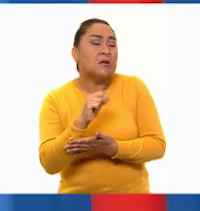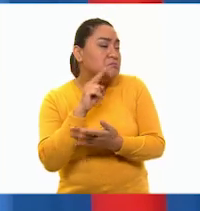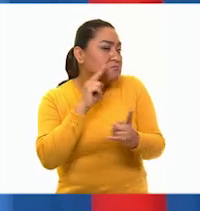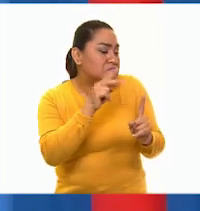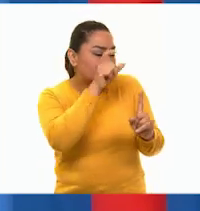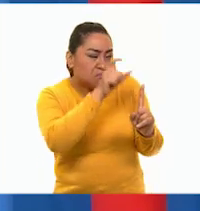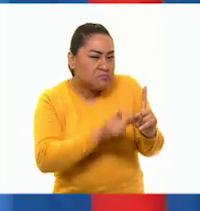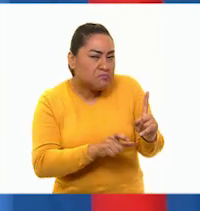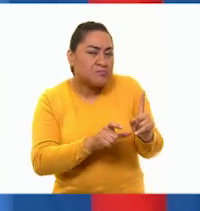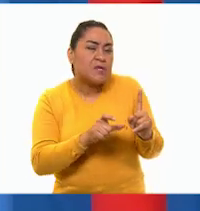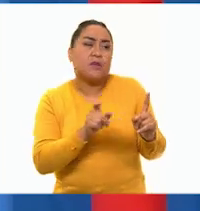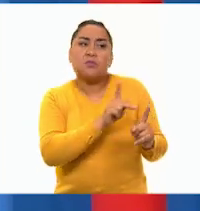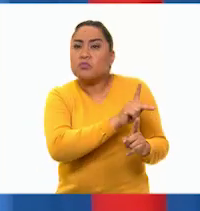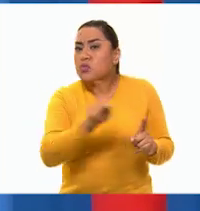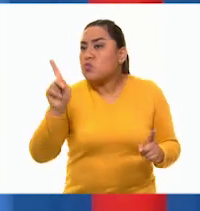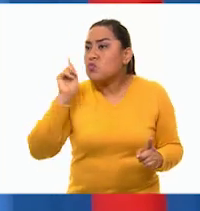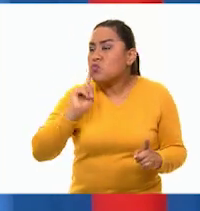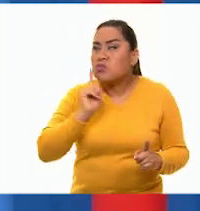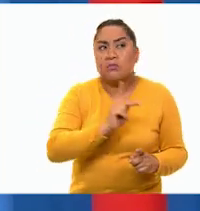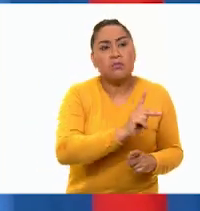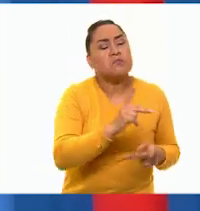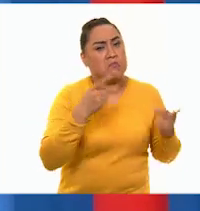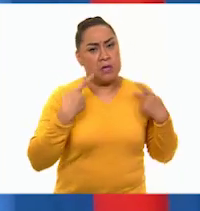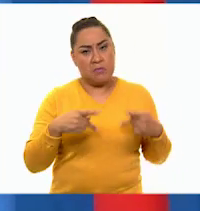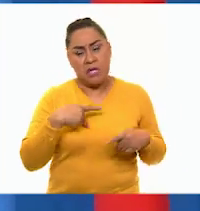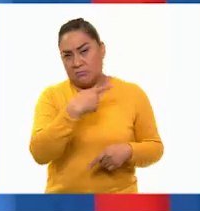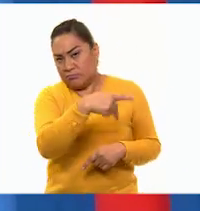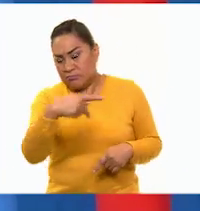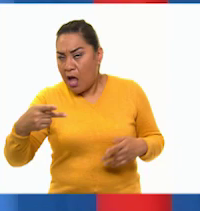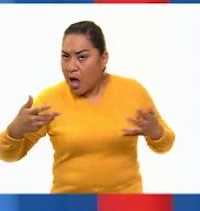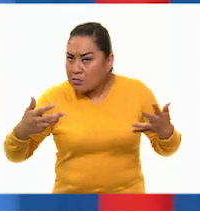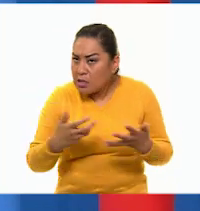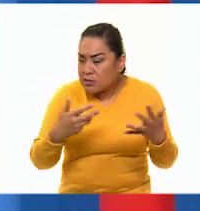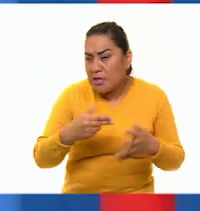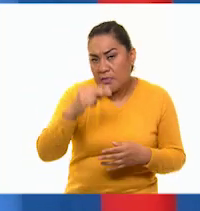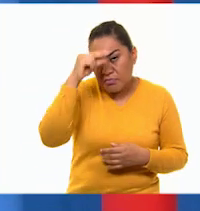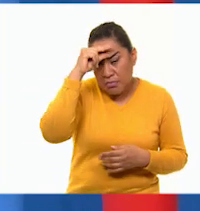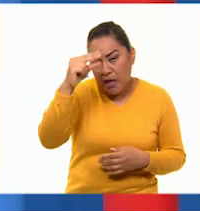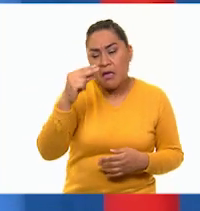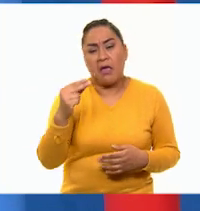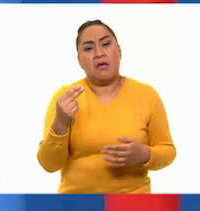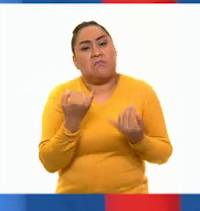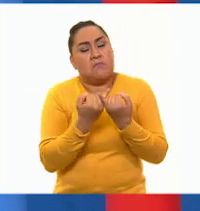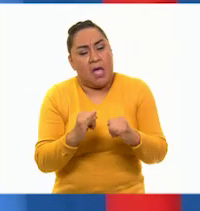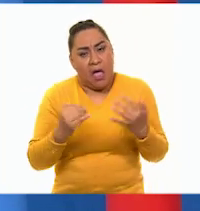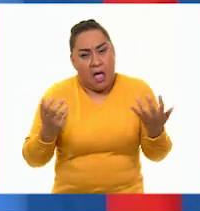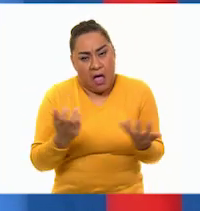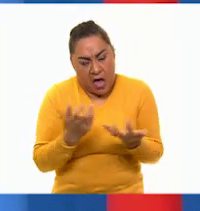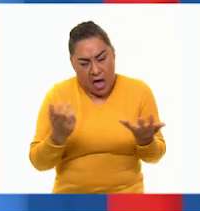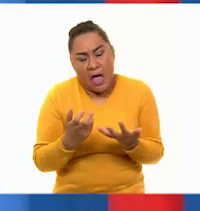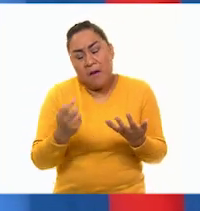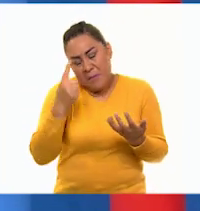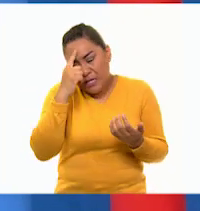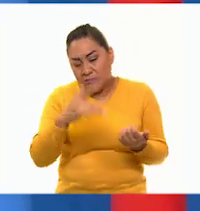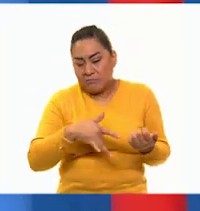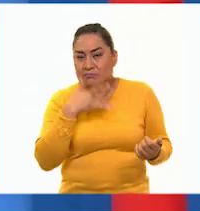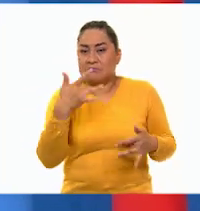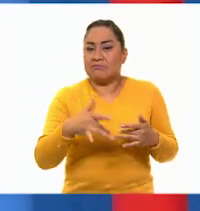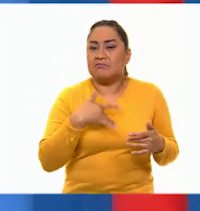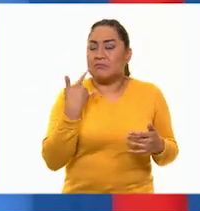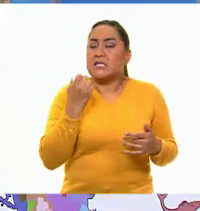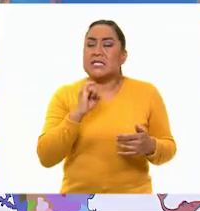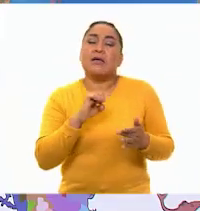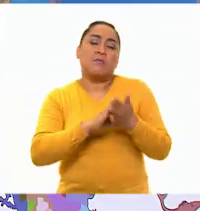misma y a todas las mujeres como personas que podían actuar con inteligencia y autonomía, especialmente para seguir sus convicciones como el